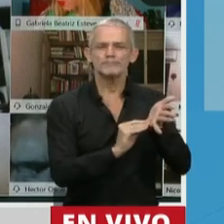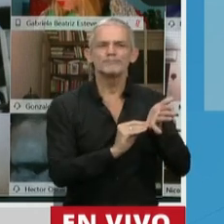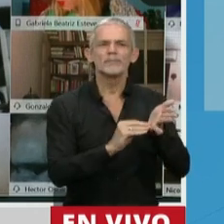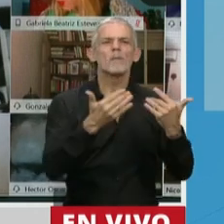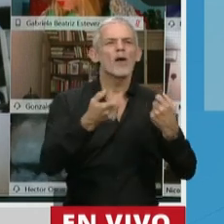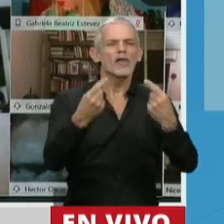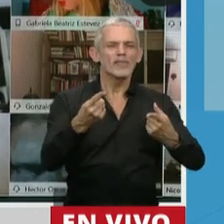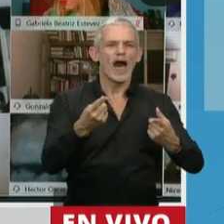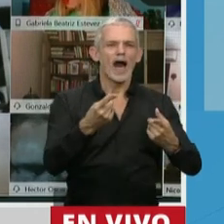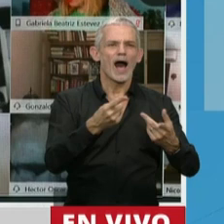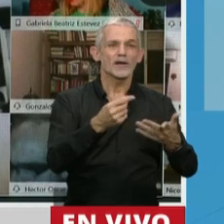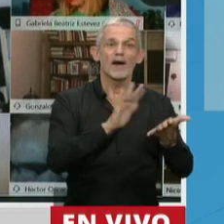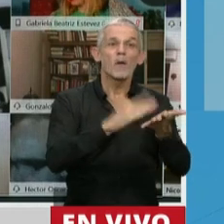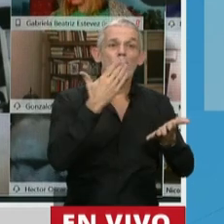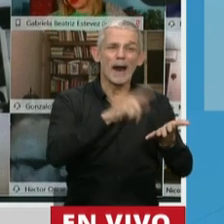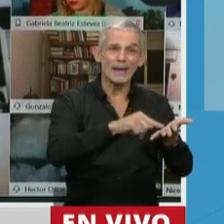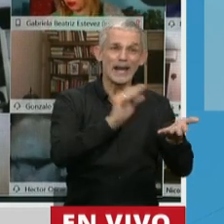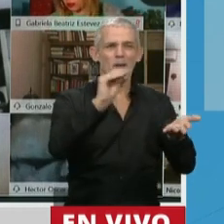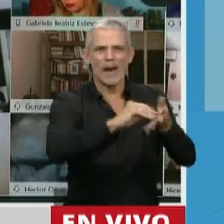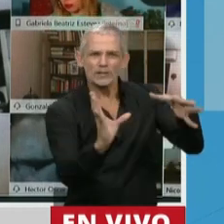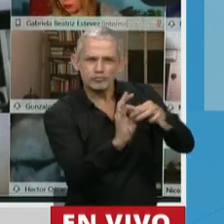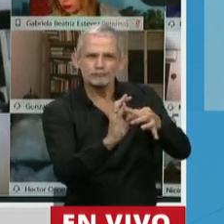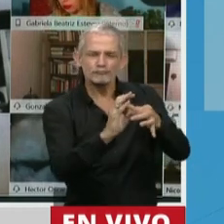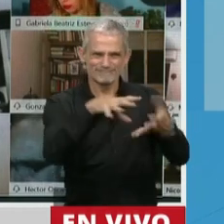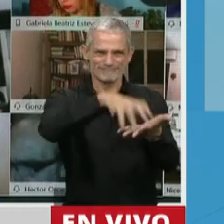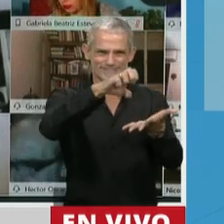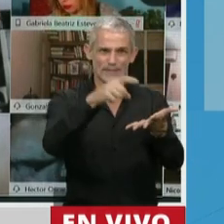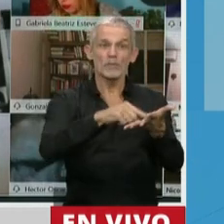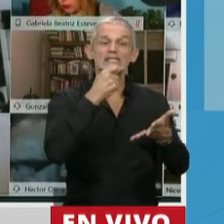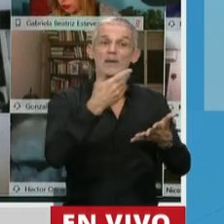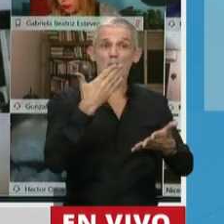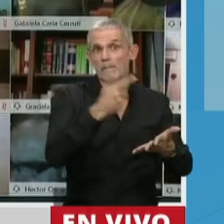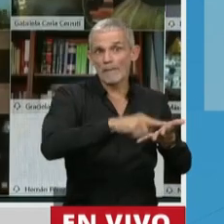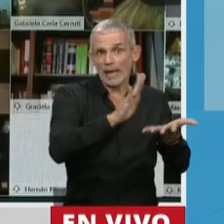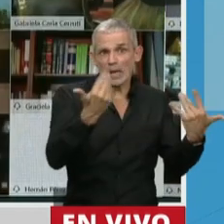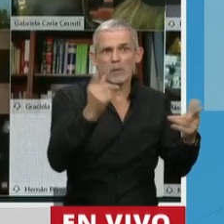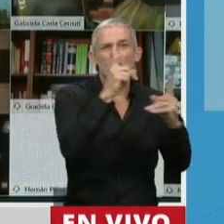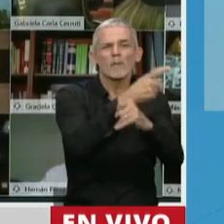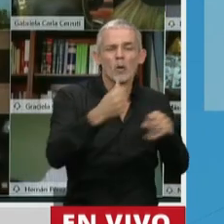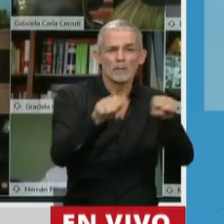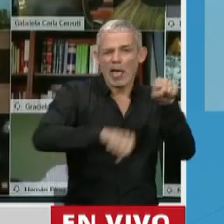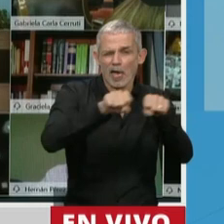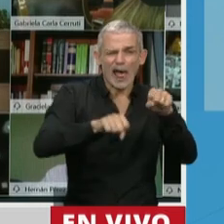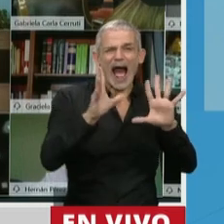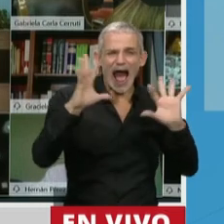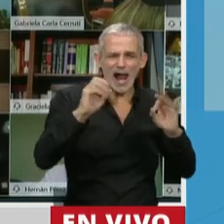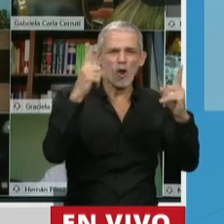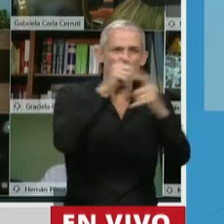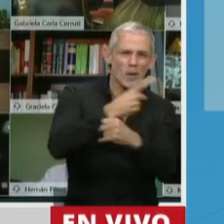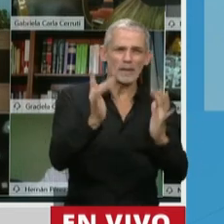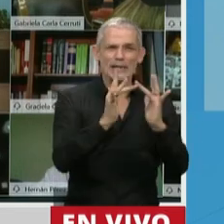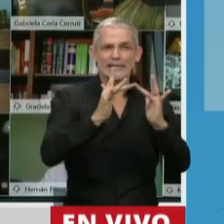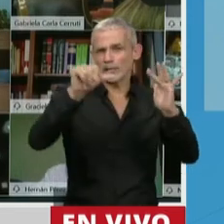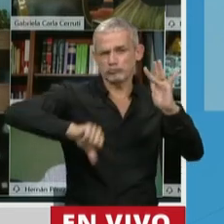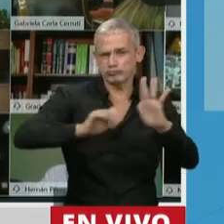posibilita tanto el soporte físico como el digital, en el caso de que sea físico porque hay problemas de conectividad o puede haber problemas de